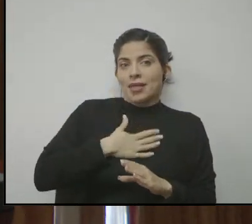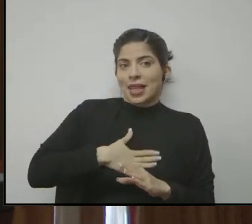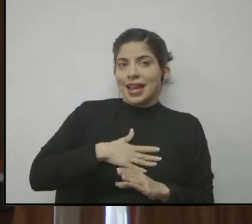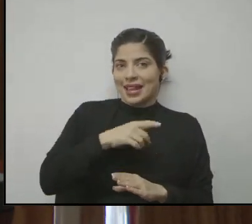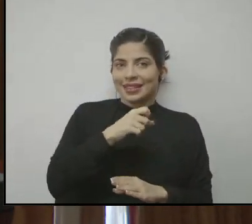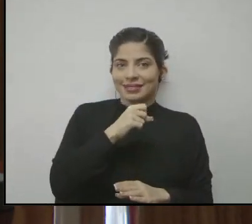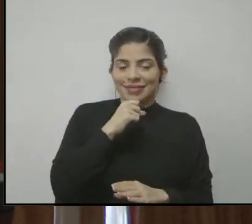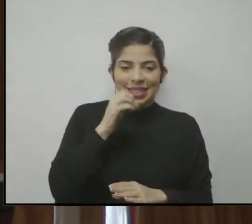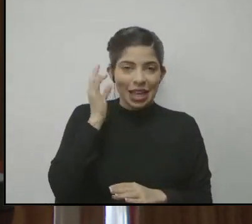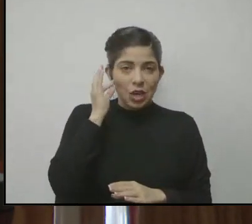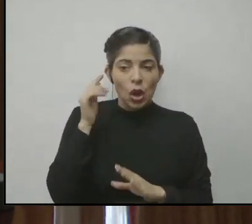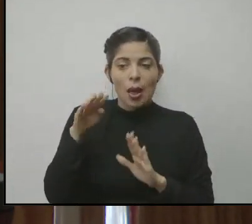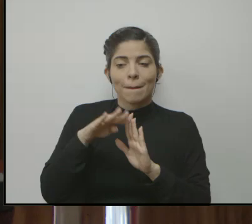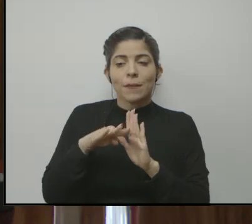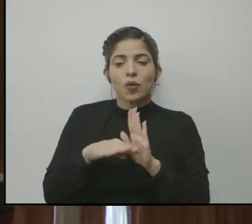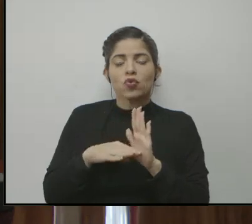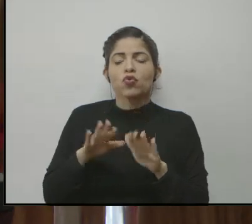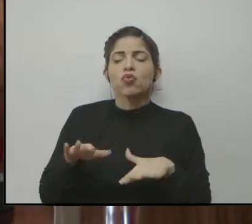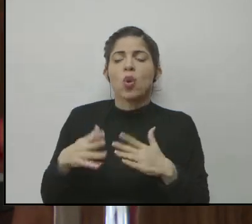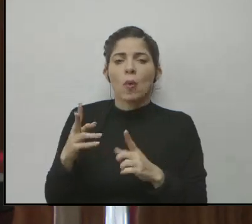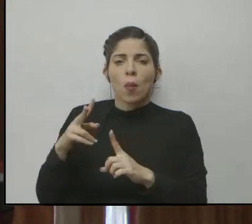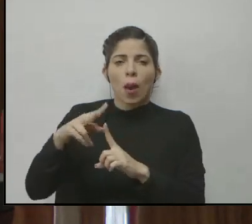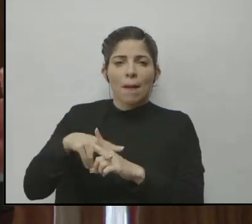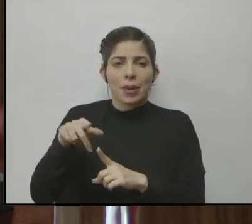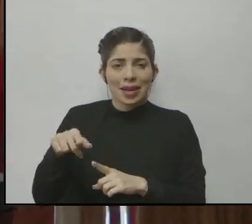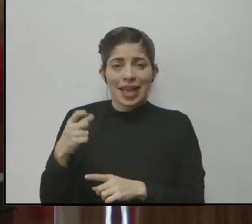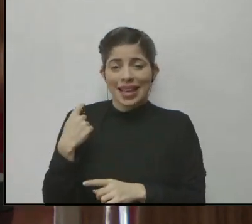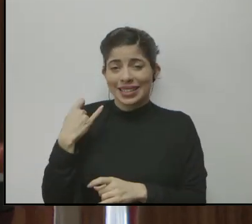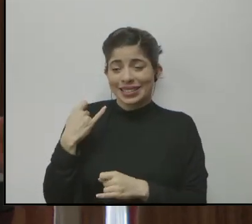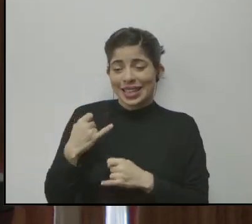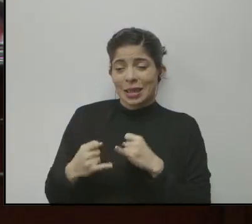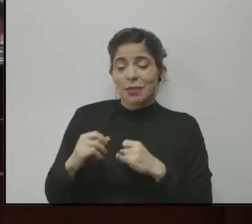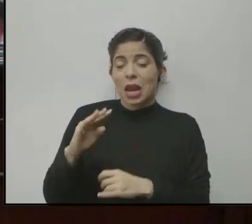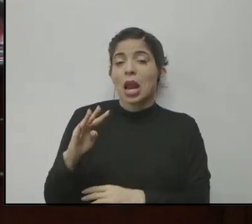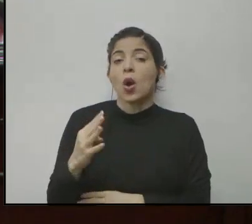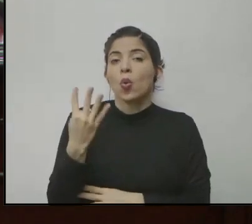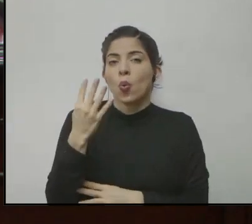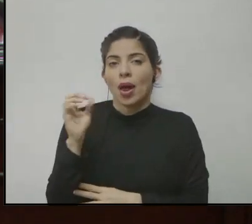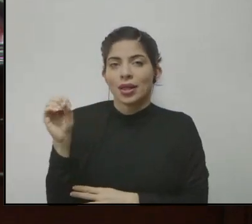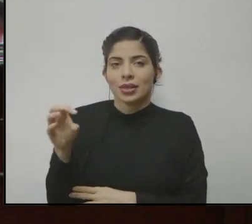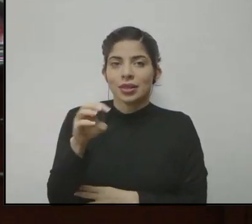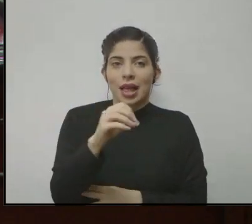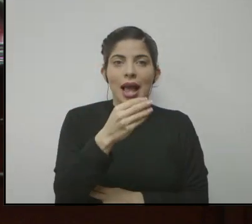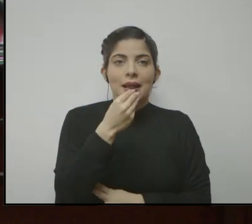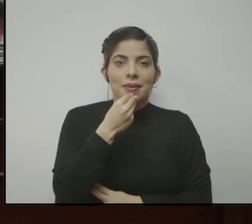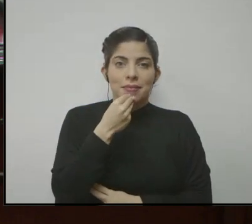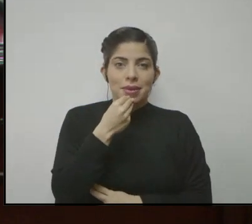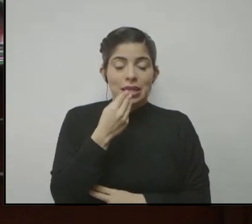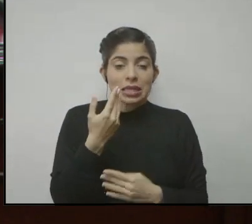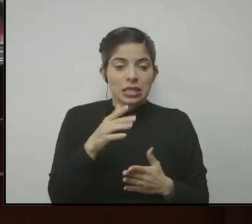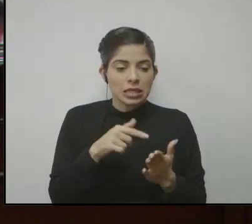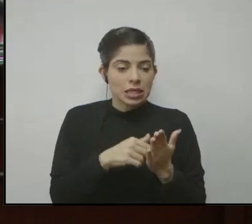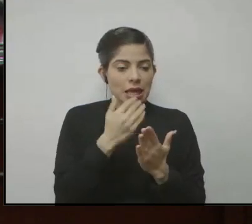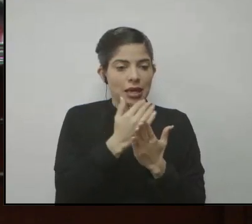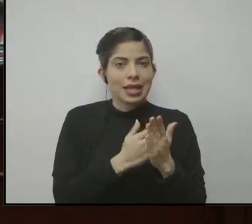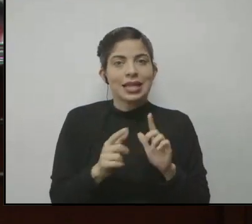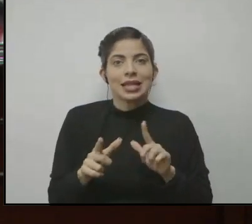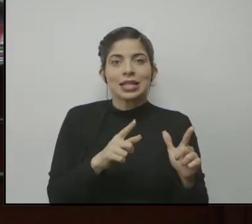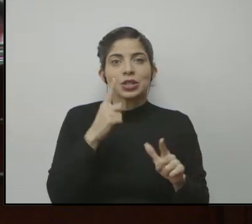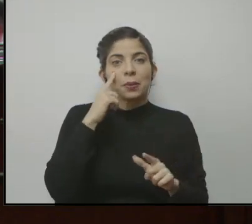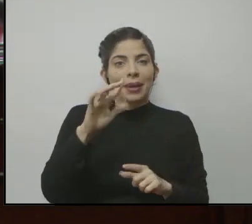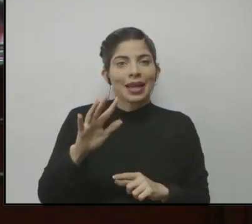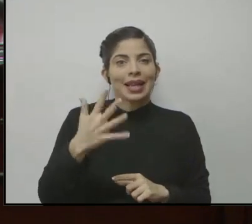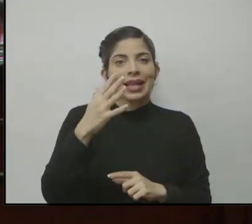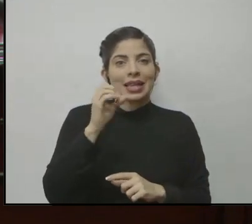la señora el protocolo de la nueva aplicación, acabamos de terminar la cuarta entrega de alimentos, ya tengo el protocolo para la quinta